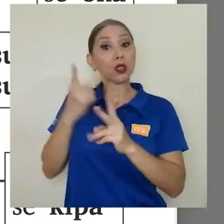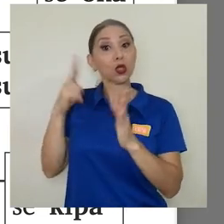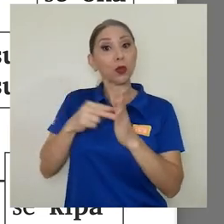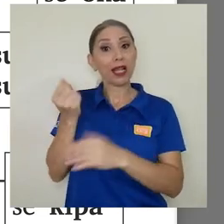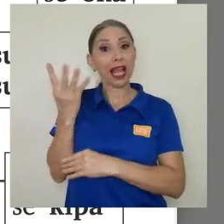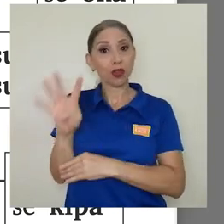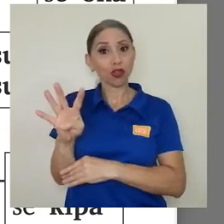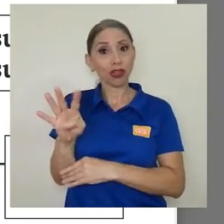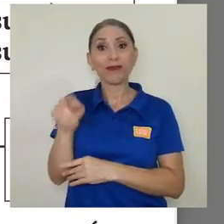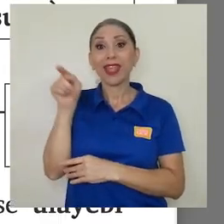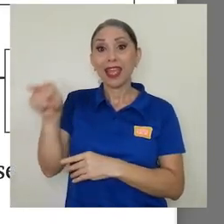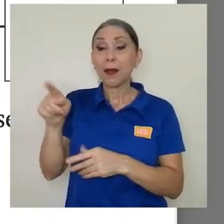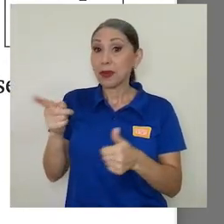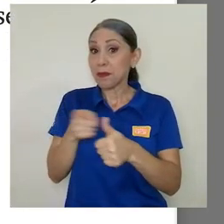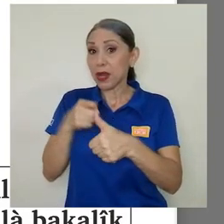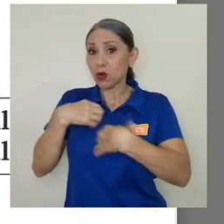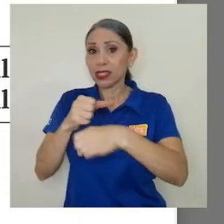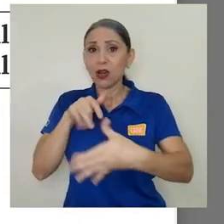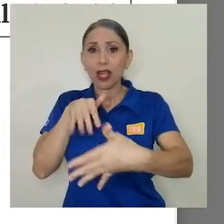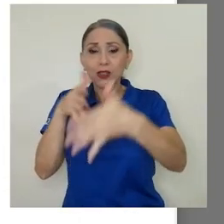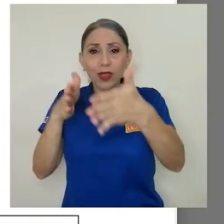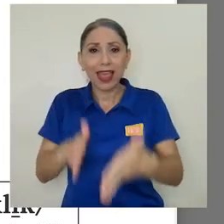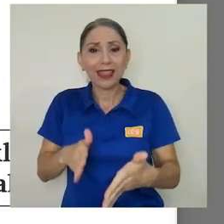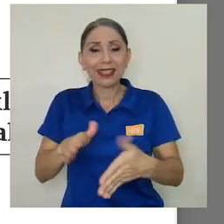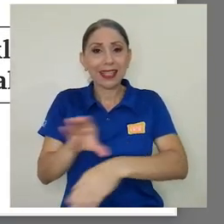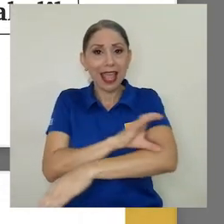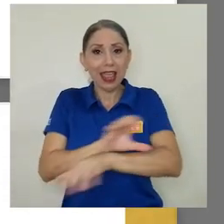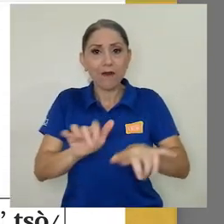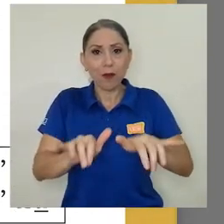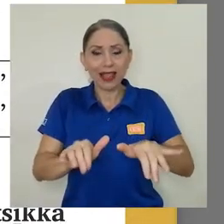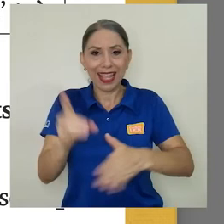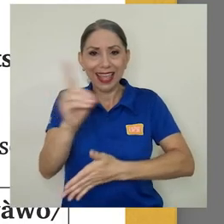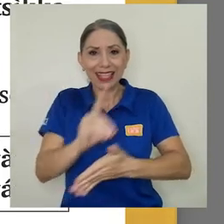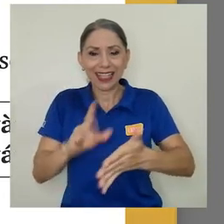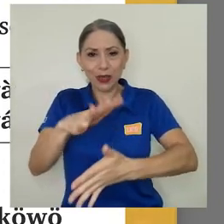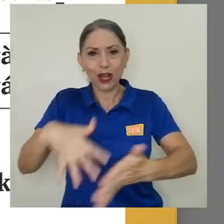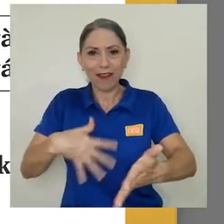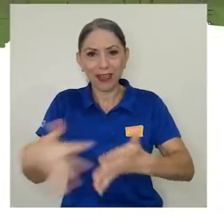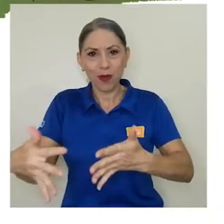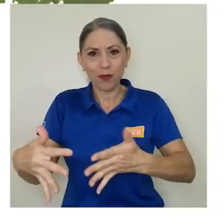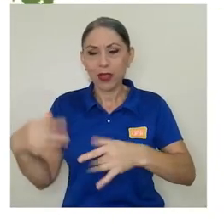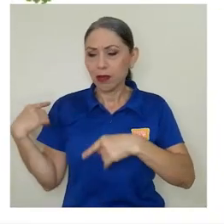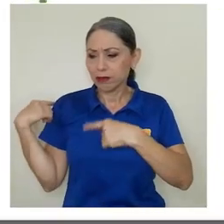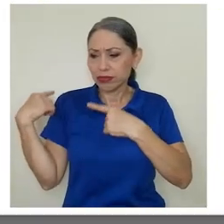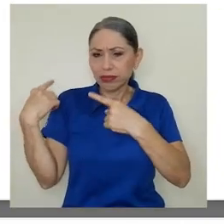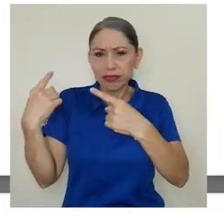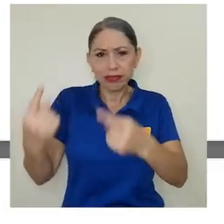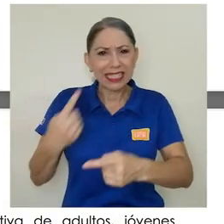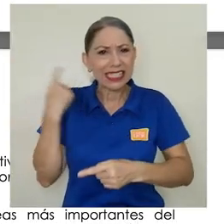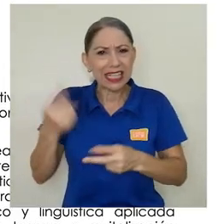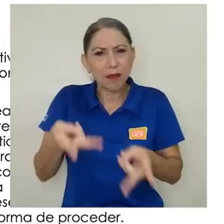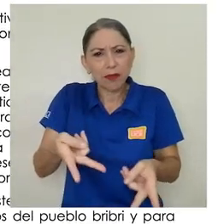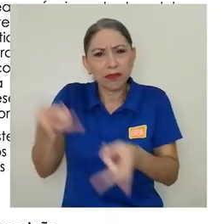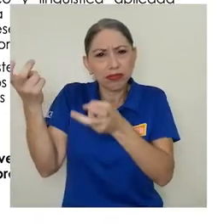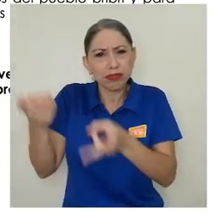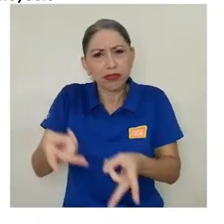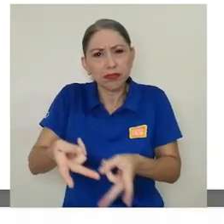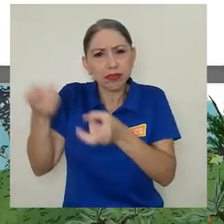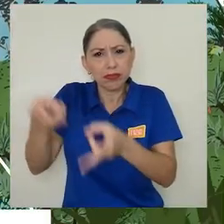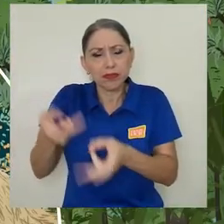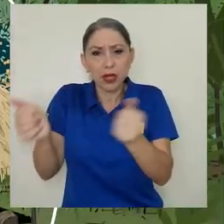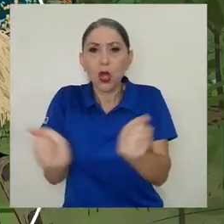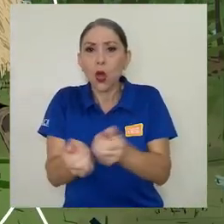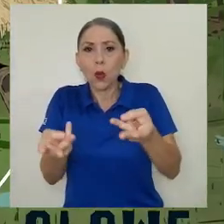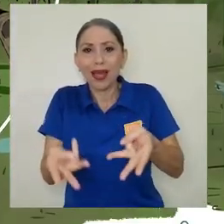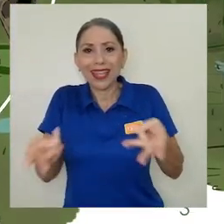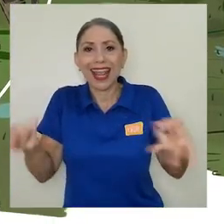inicialmente fue confeccionado por estudiantes de informática y diseño gráfico. Desde entonces, es alimentado constantemente con los recursos que